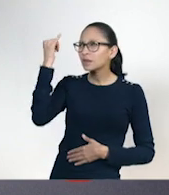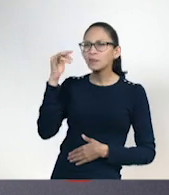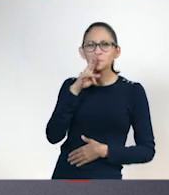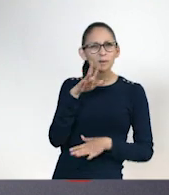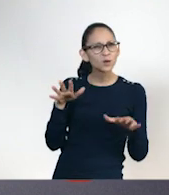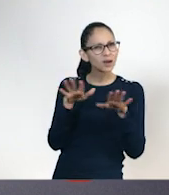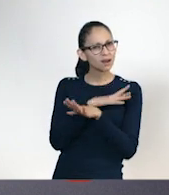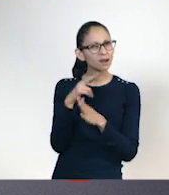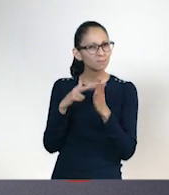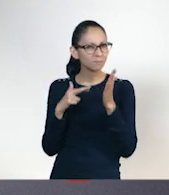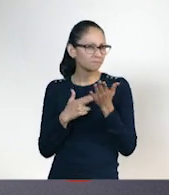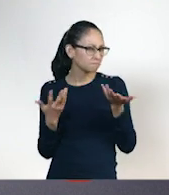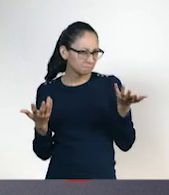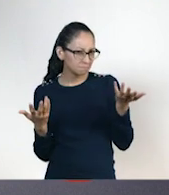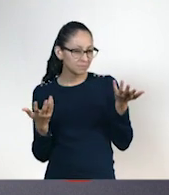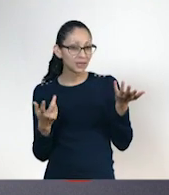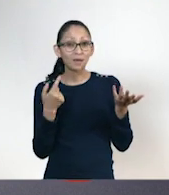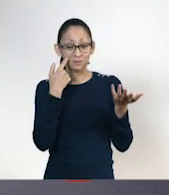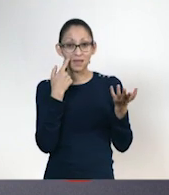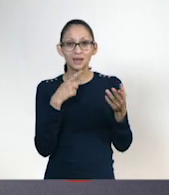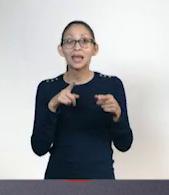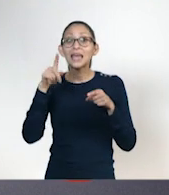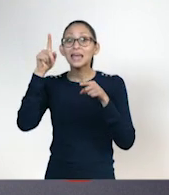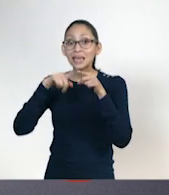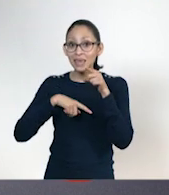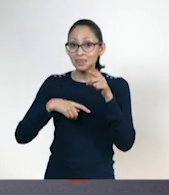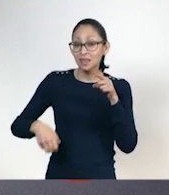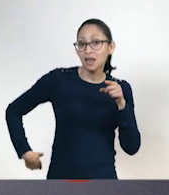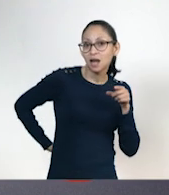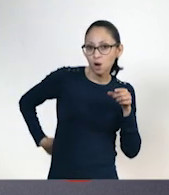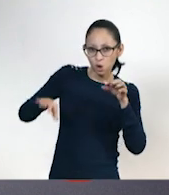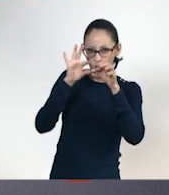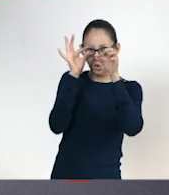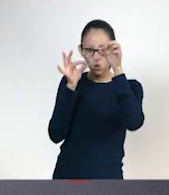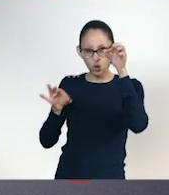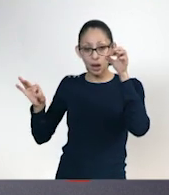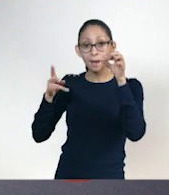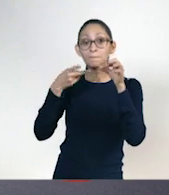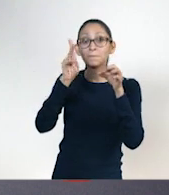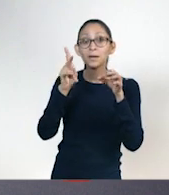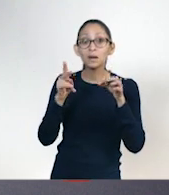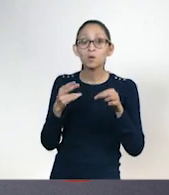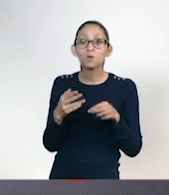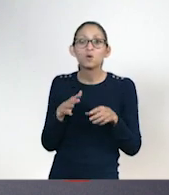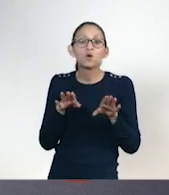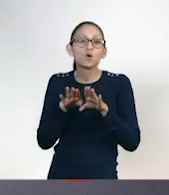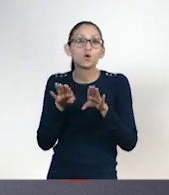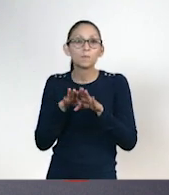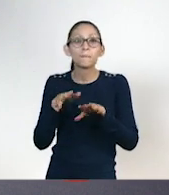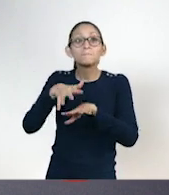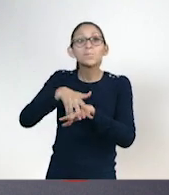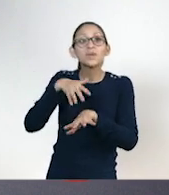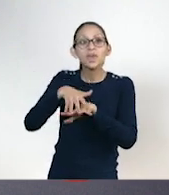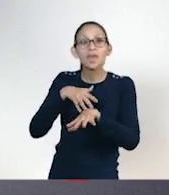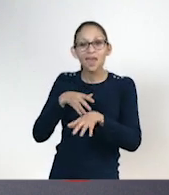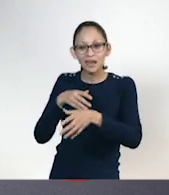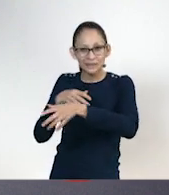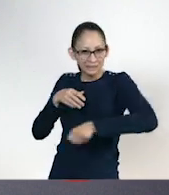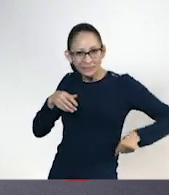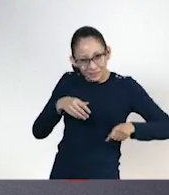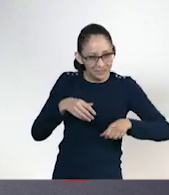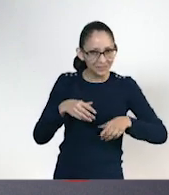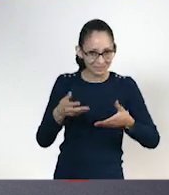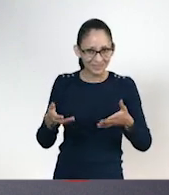Claro. Usted dígame. Ahora vamos a quitarnos la colita únicamente usando los pies. Sea el pie derecho o el pie izquierdo, el que quieras.